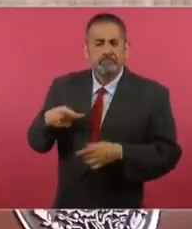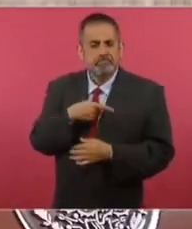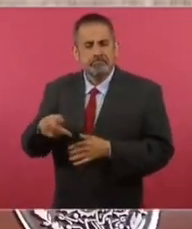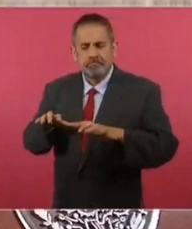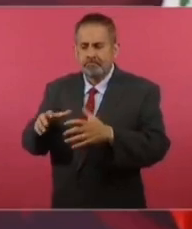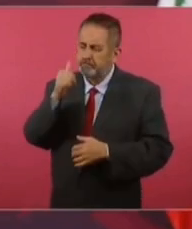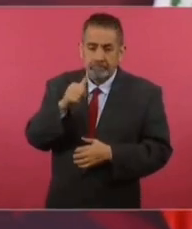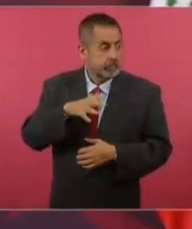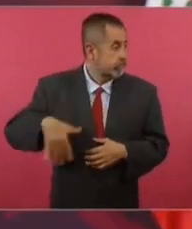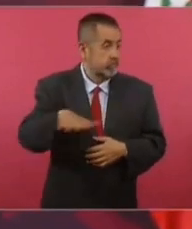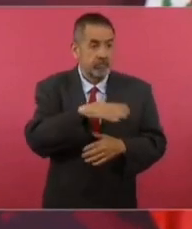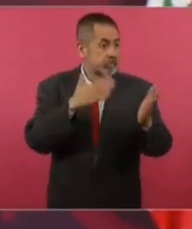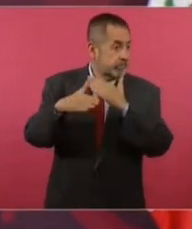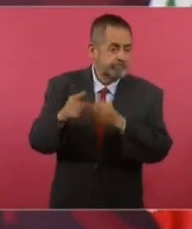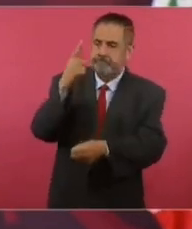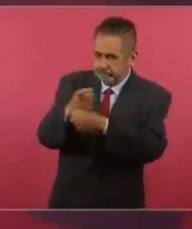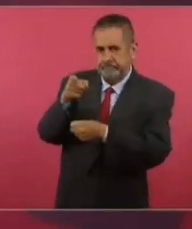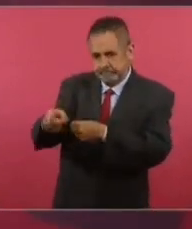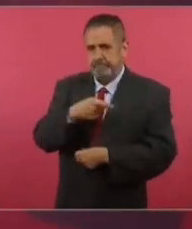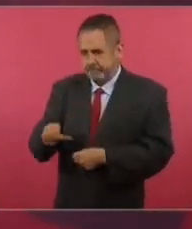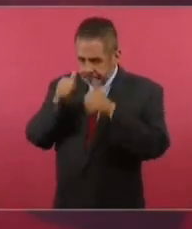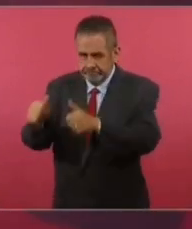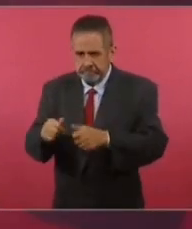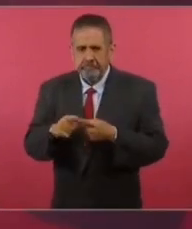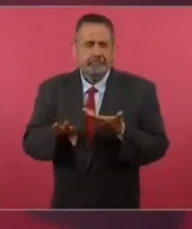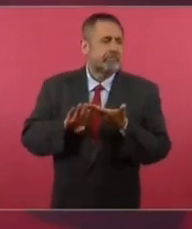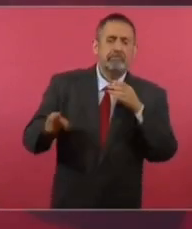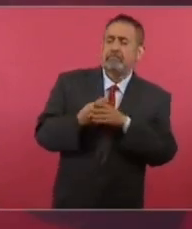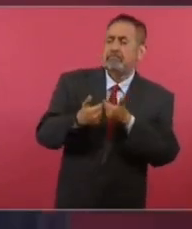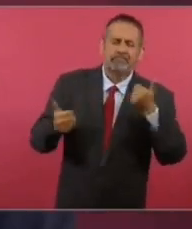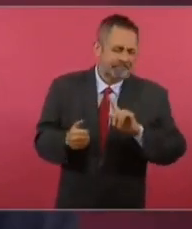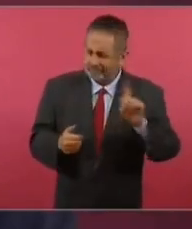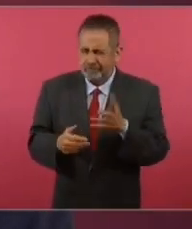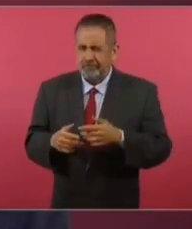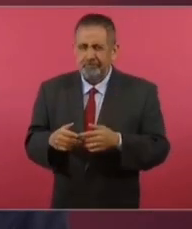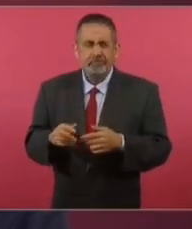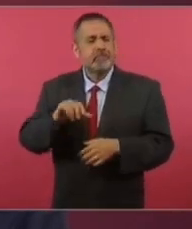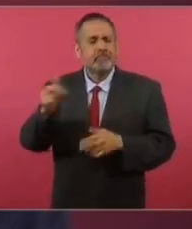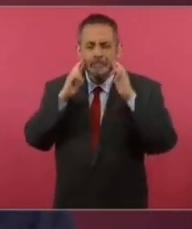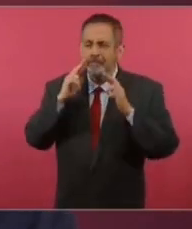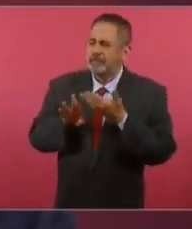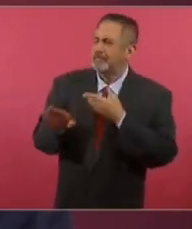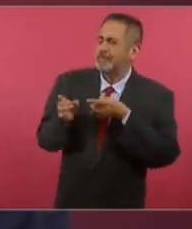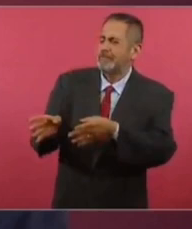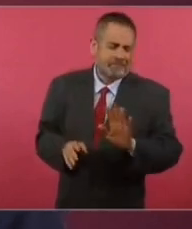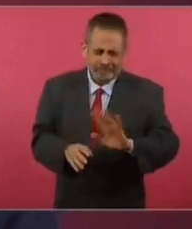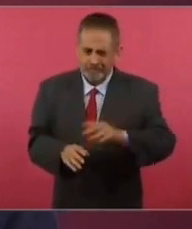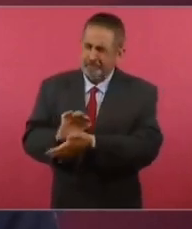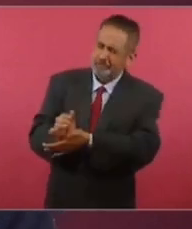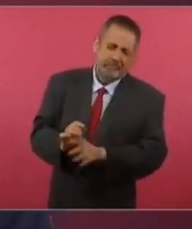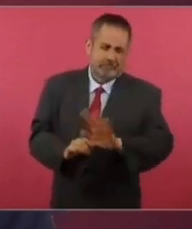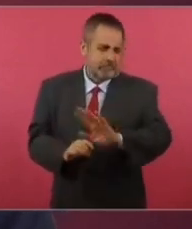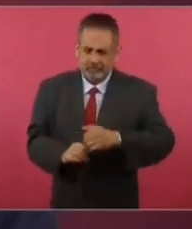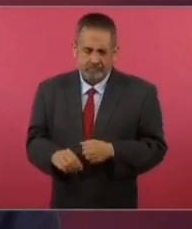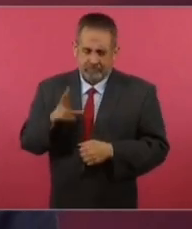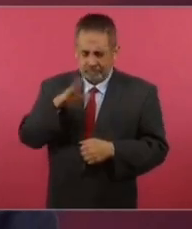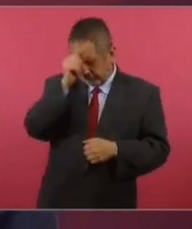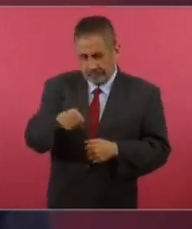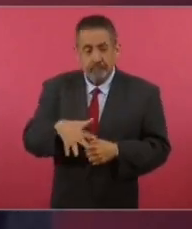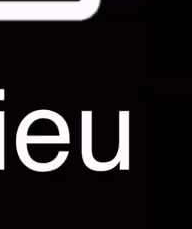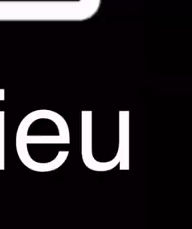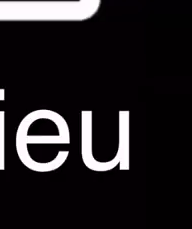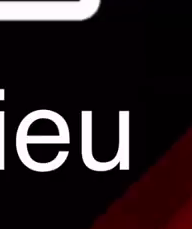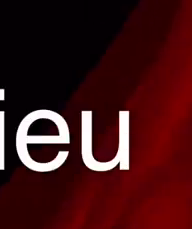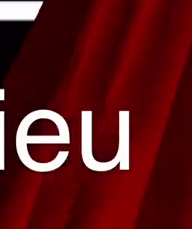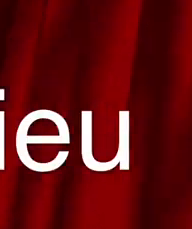por el bien de todos, primero los pobres. Siempre he estado en contra del clasismo, del racismo, de la discriminación, y siempre he estado en contra de la